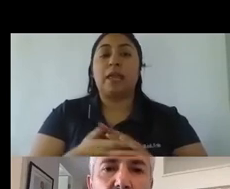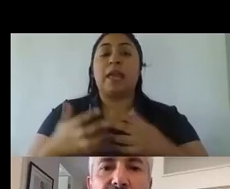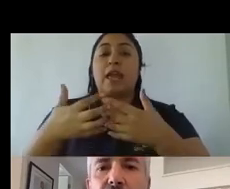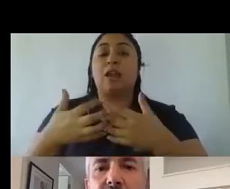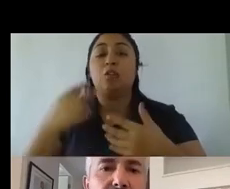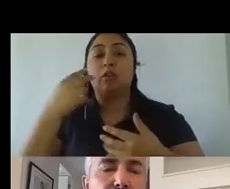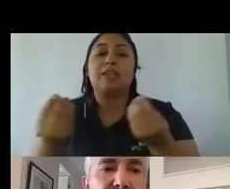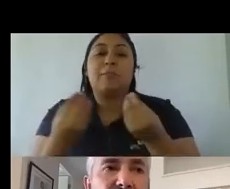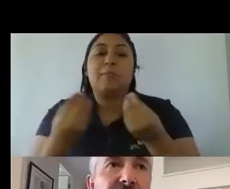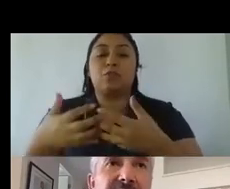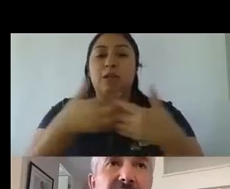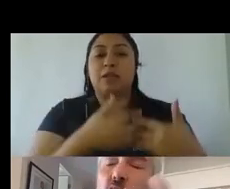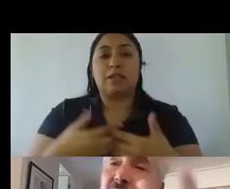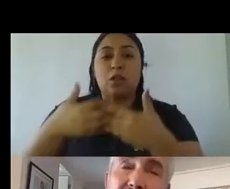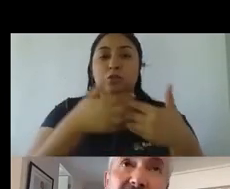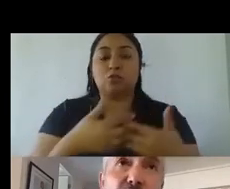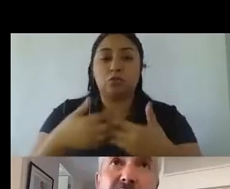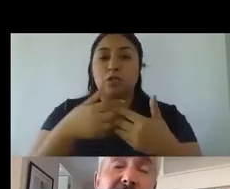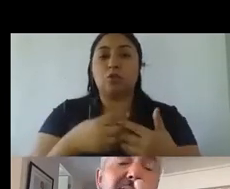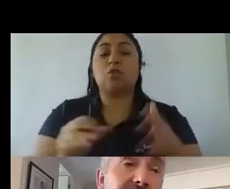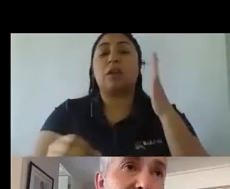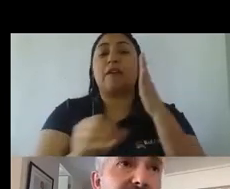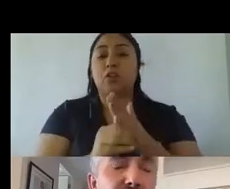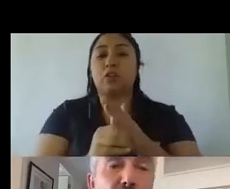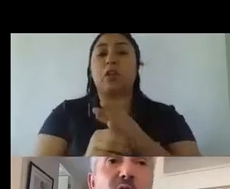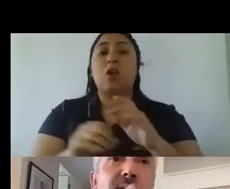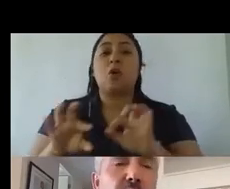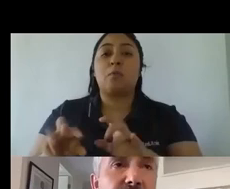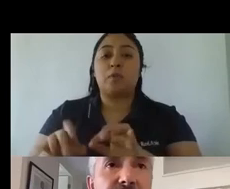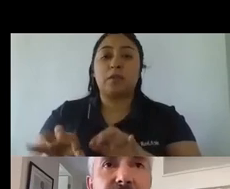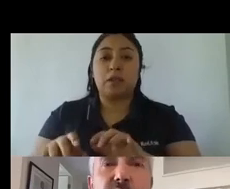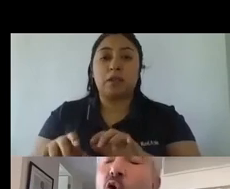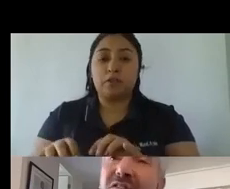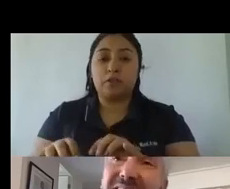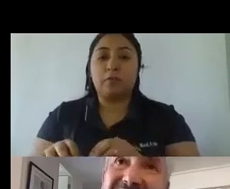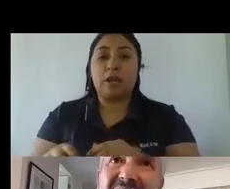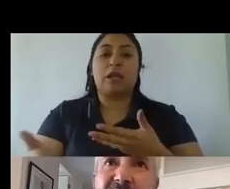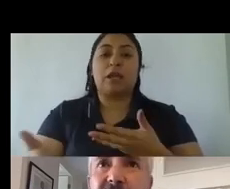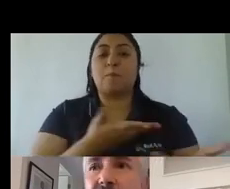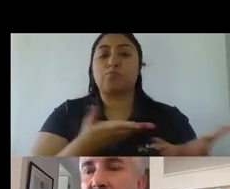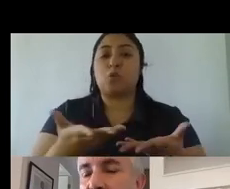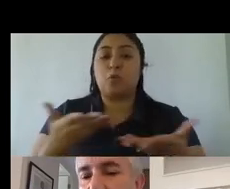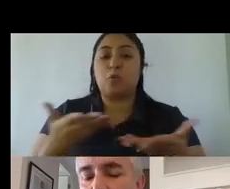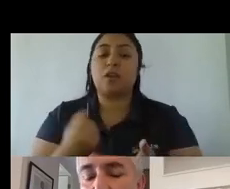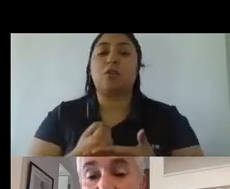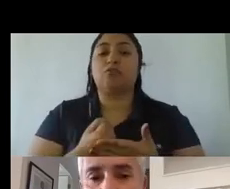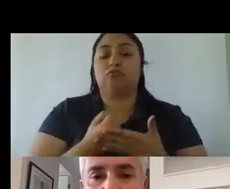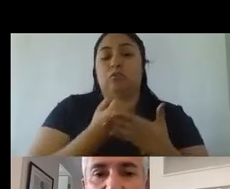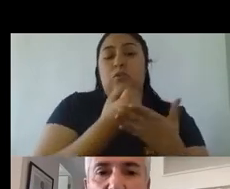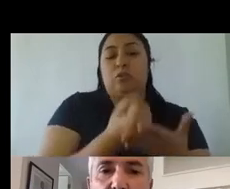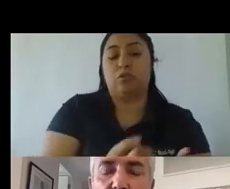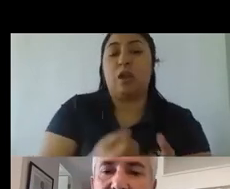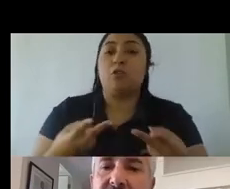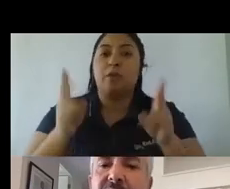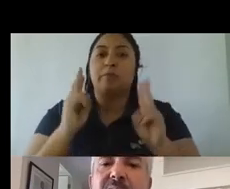bloqueo digamos de las campañas o de las plataformas que promovían por así decirlo o que facilitaban como mensajes